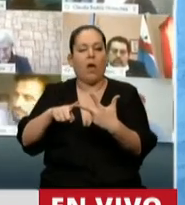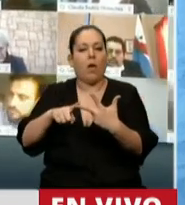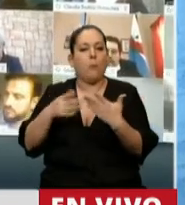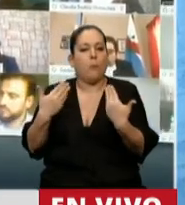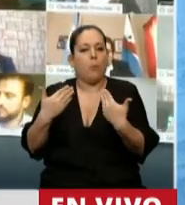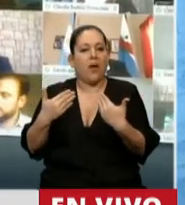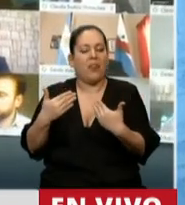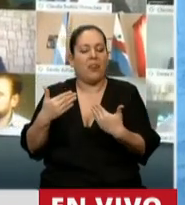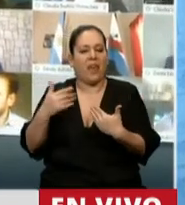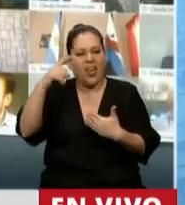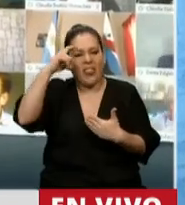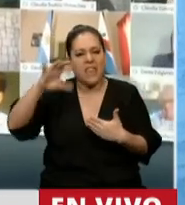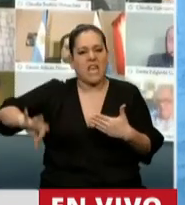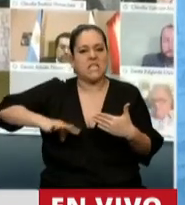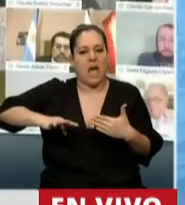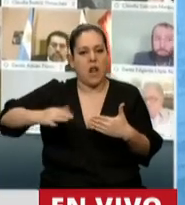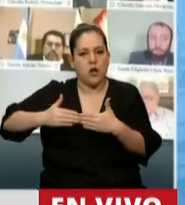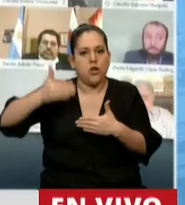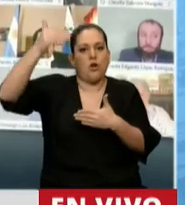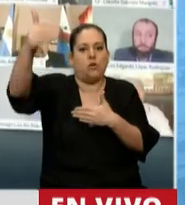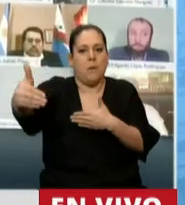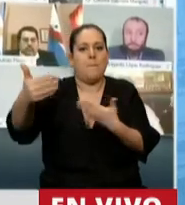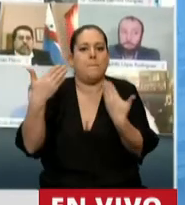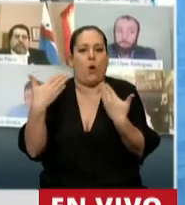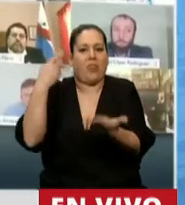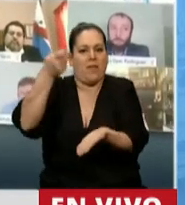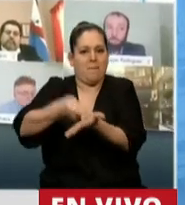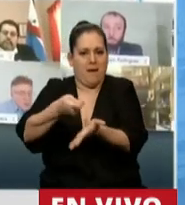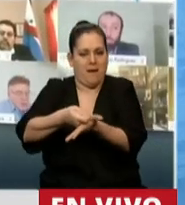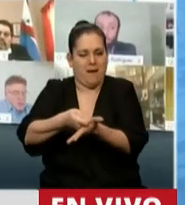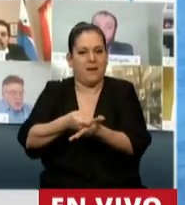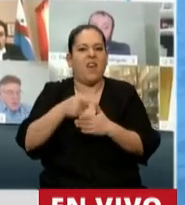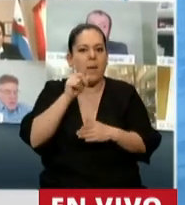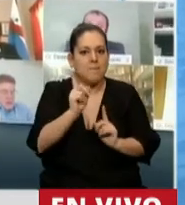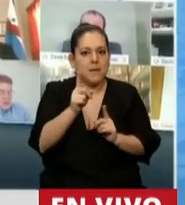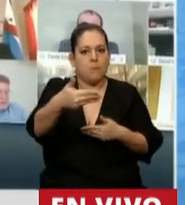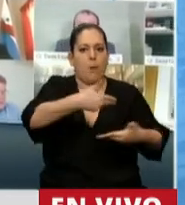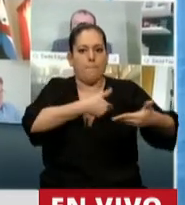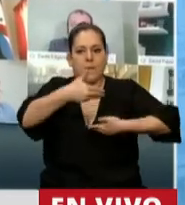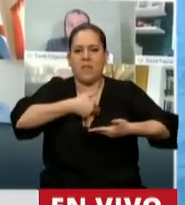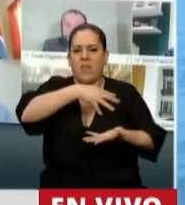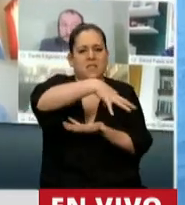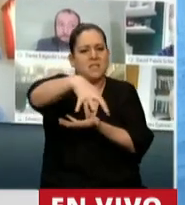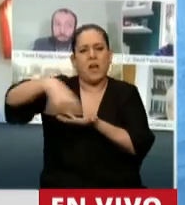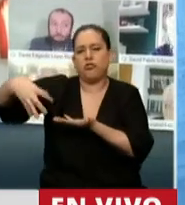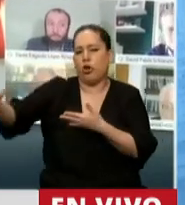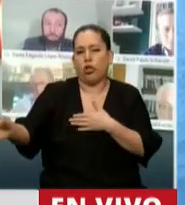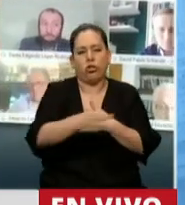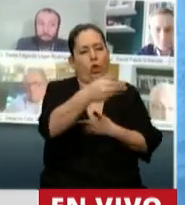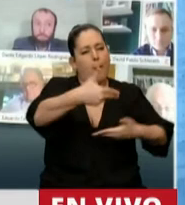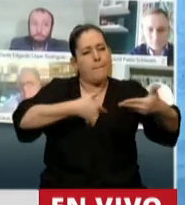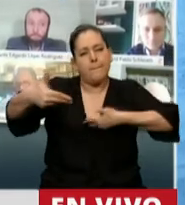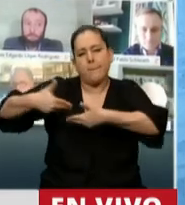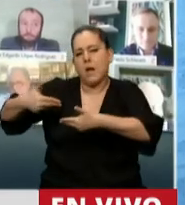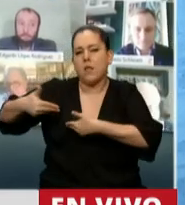10 años para pagar. Esto es lo que nos piden todos los sectores de actividad económica. Esto es lo que nos piden